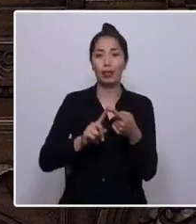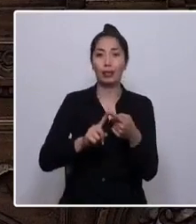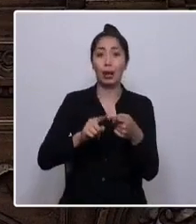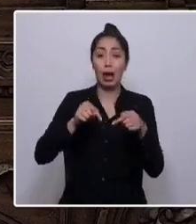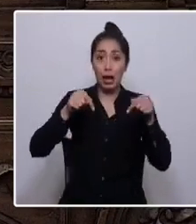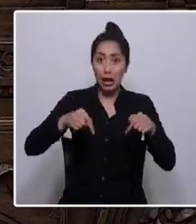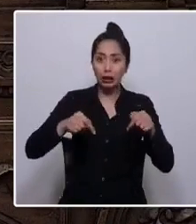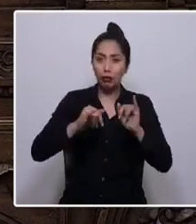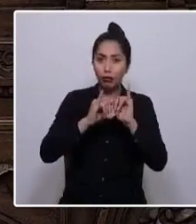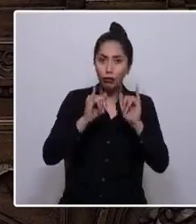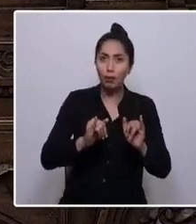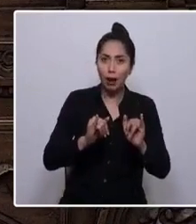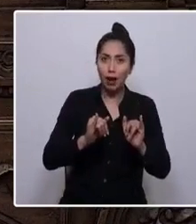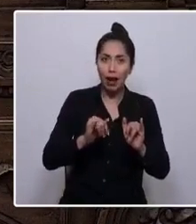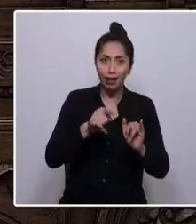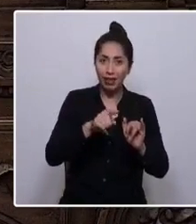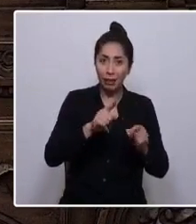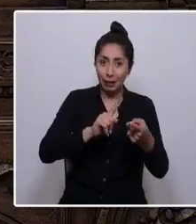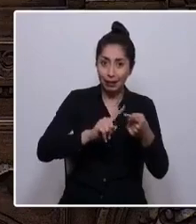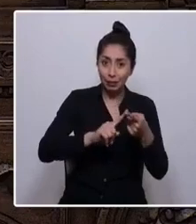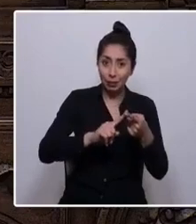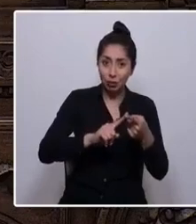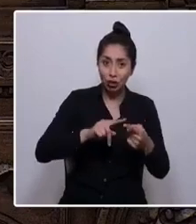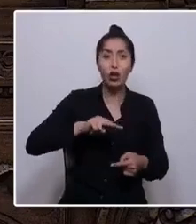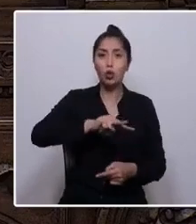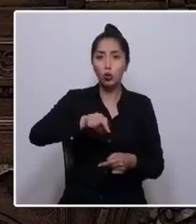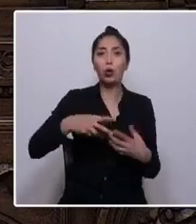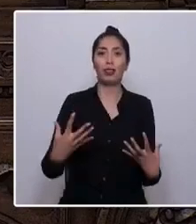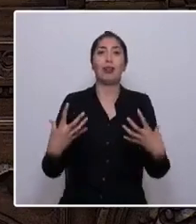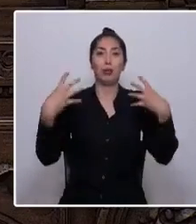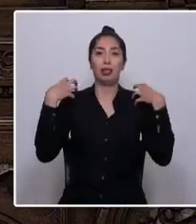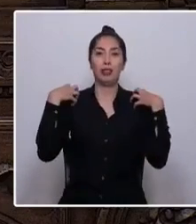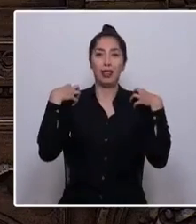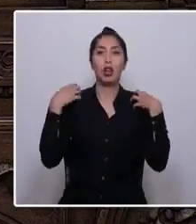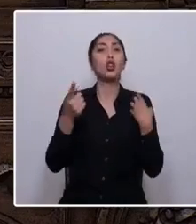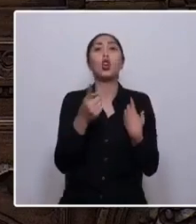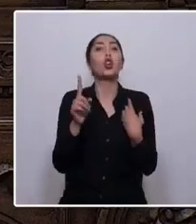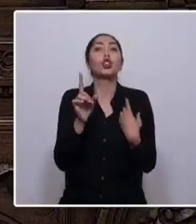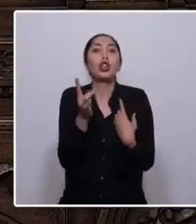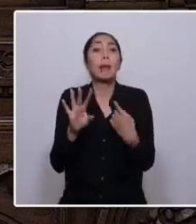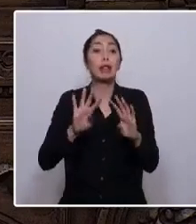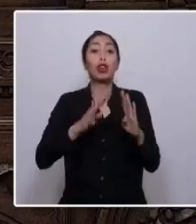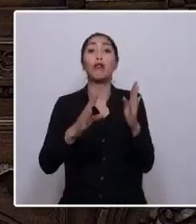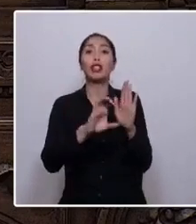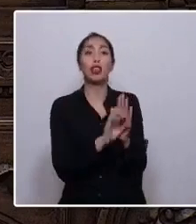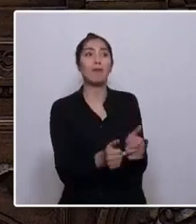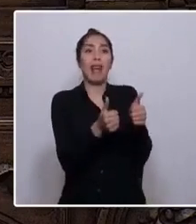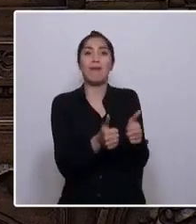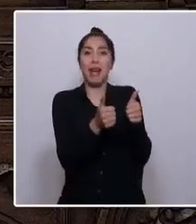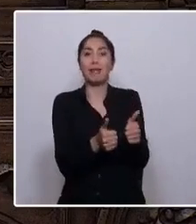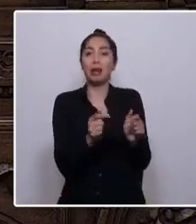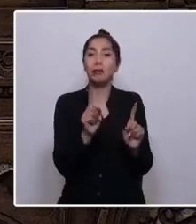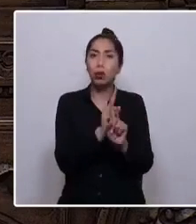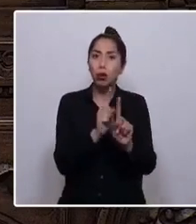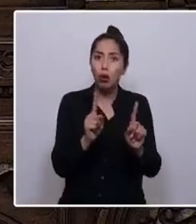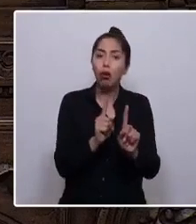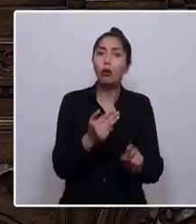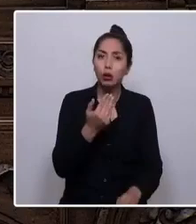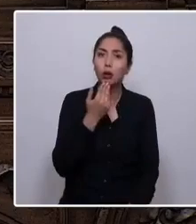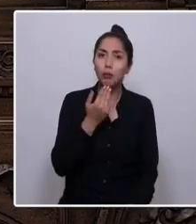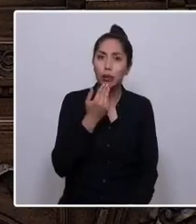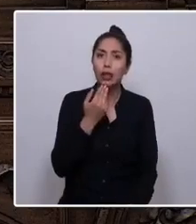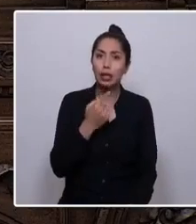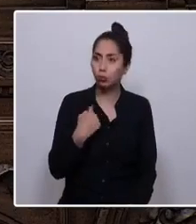es nuestra responsabilidad, no sólo por el éxito de la Convención, sino que como gérmenes de los